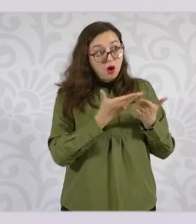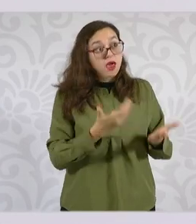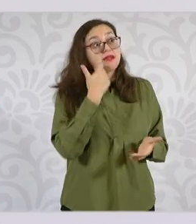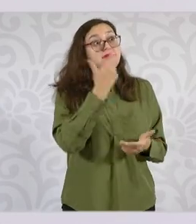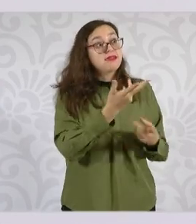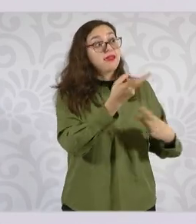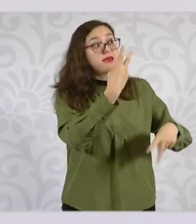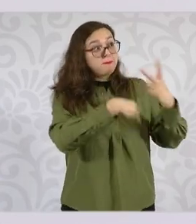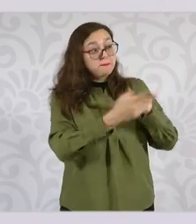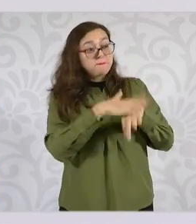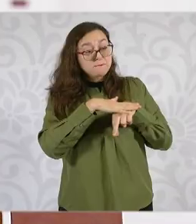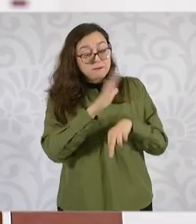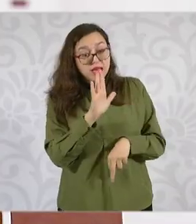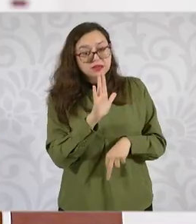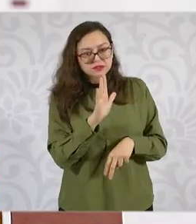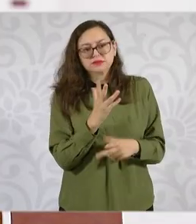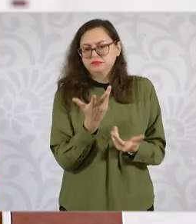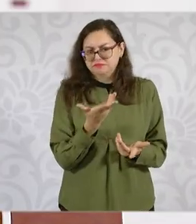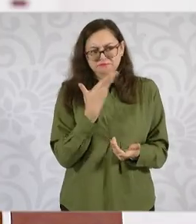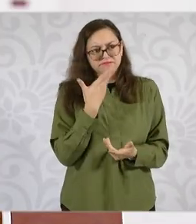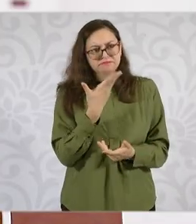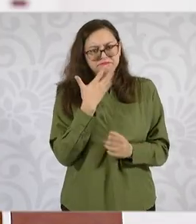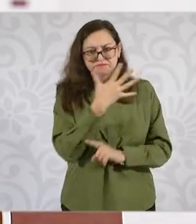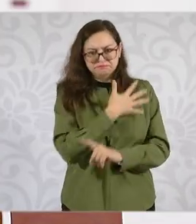y al mismo tiempo ordenarla.